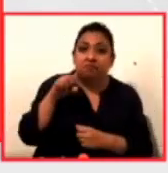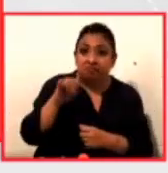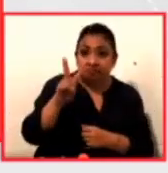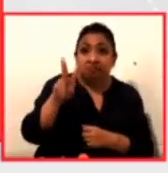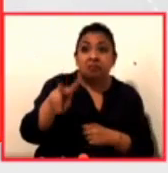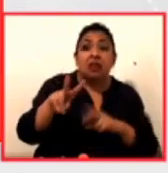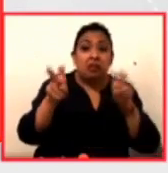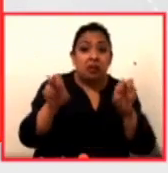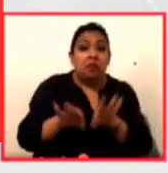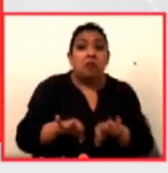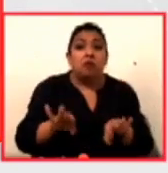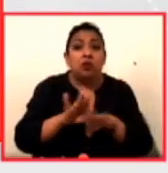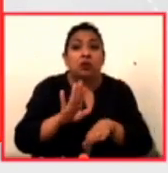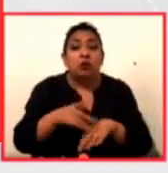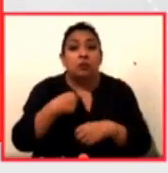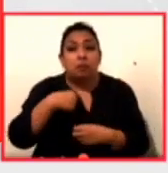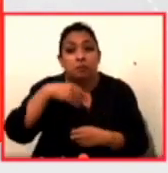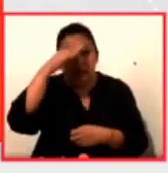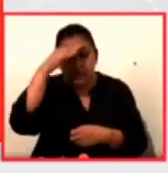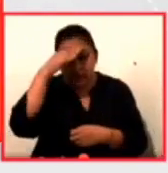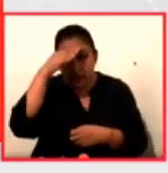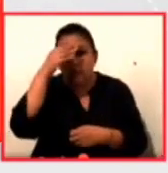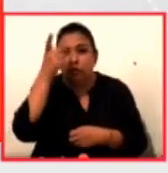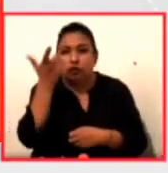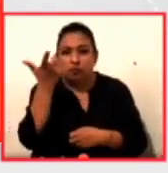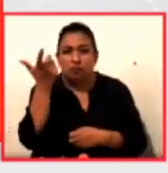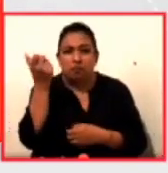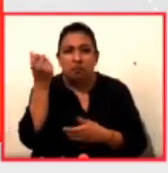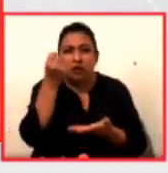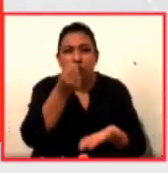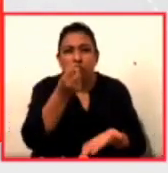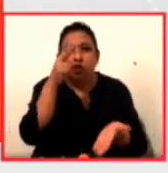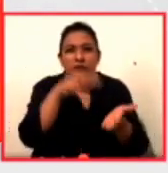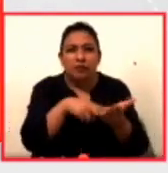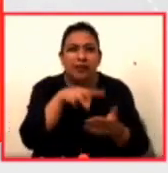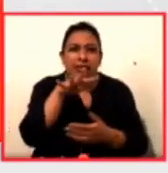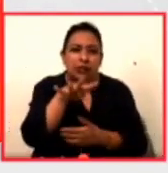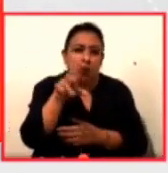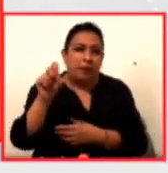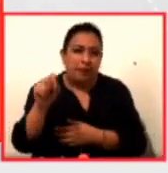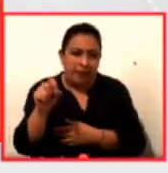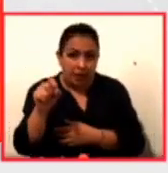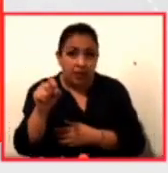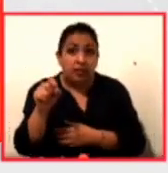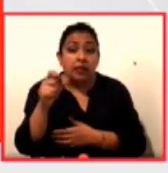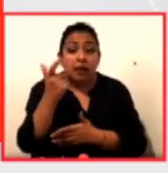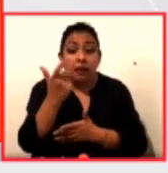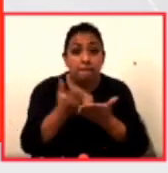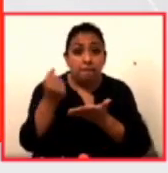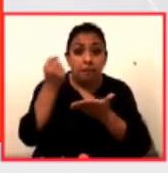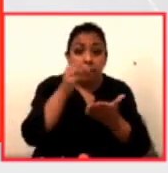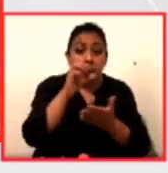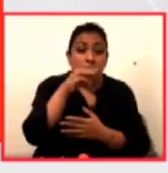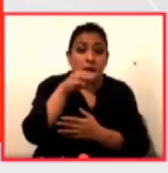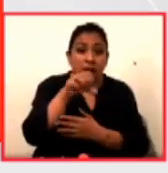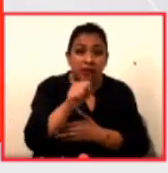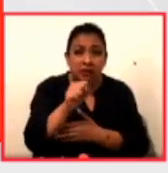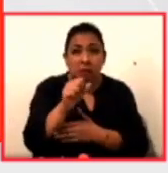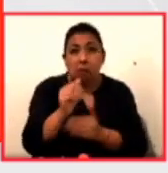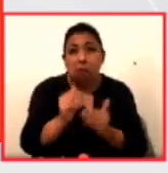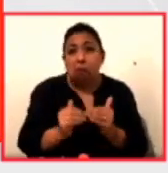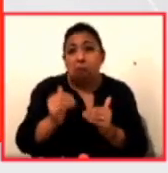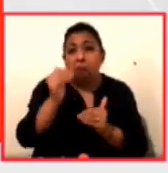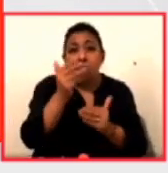consideramos también en el presupuesto 2019-20 el presupuesto de la OMC ascendía a